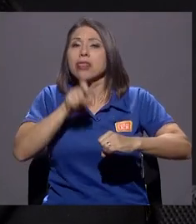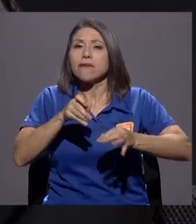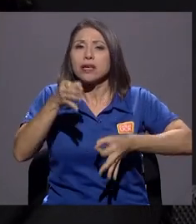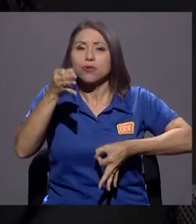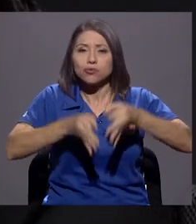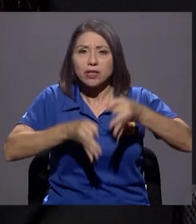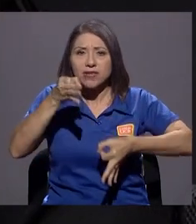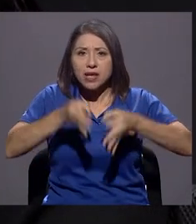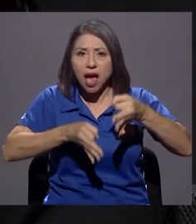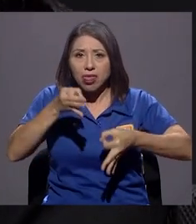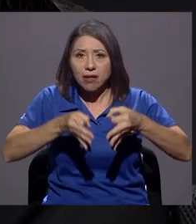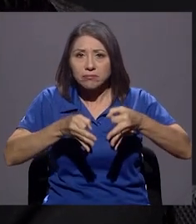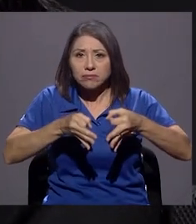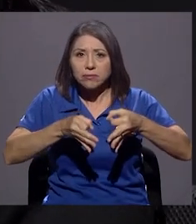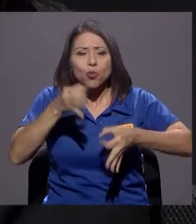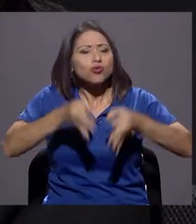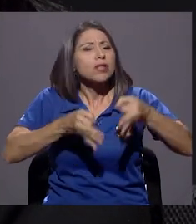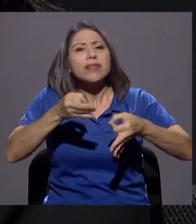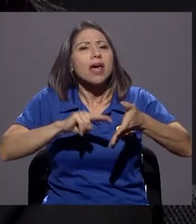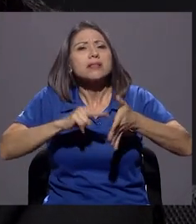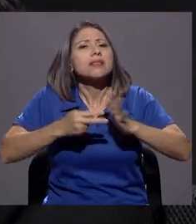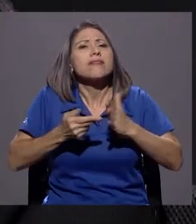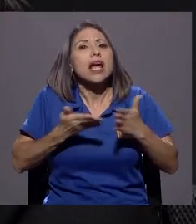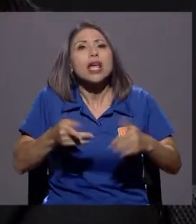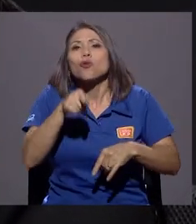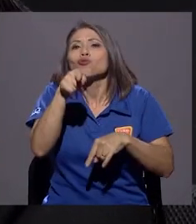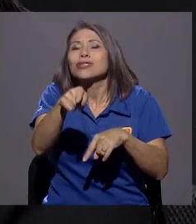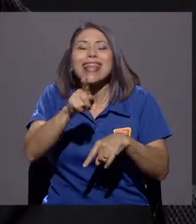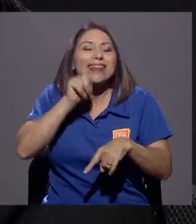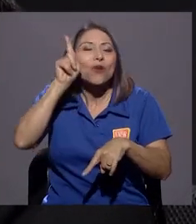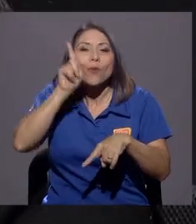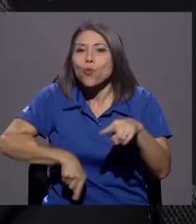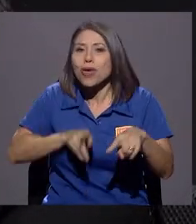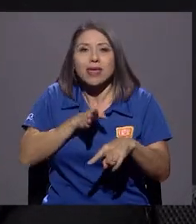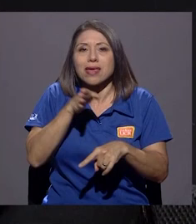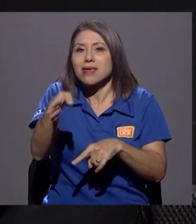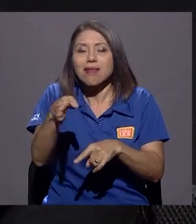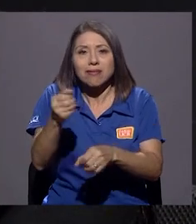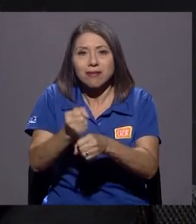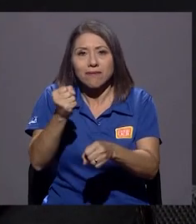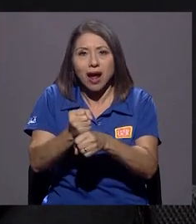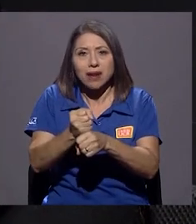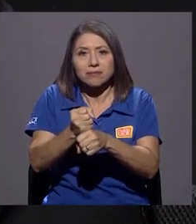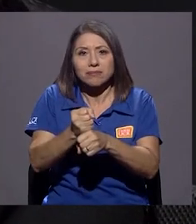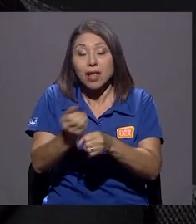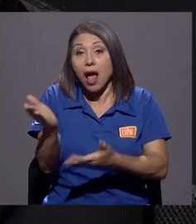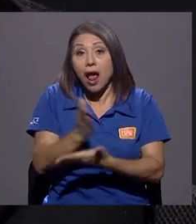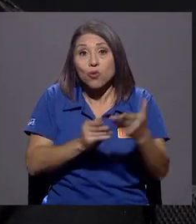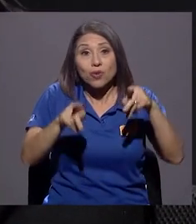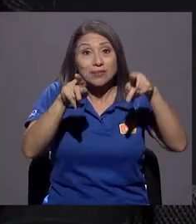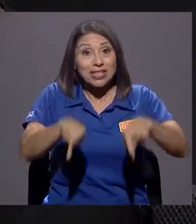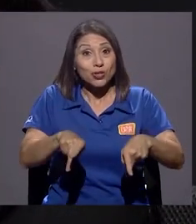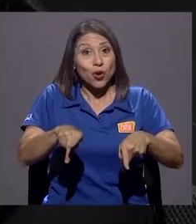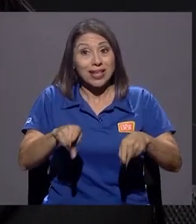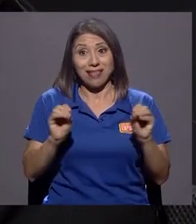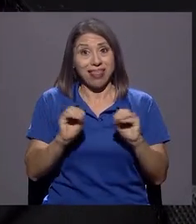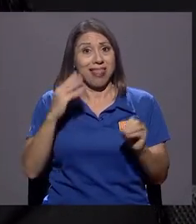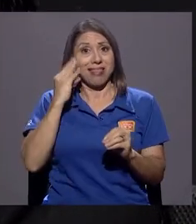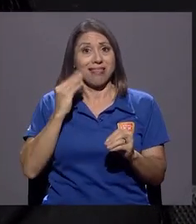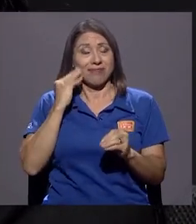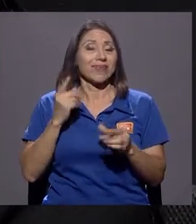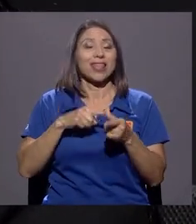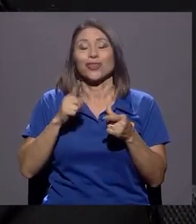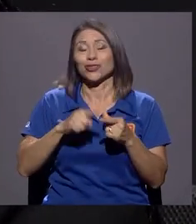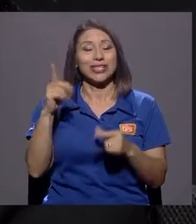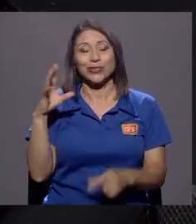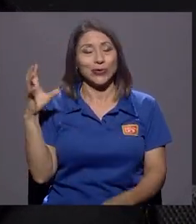definitivamente no puede ir a trabajar. Y hay personas que quizás porque no han vivido esto no pueden valorarlo. Y como yo le decía al